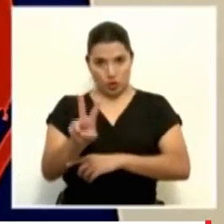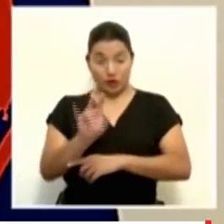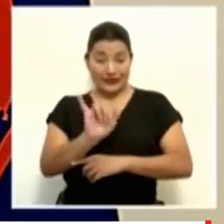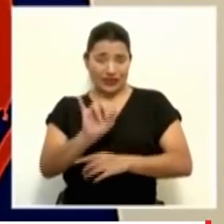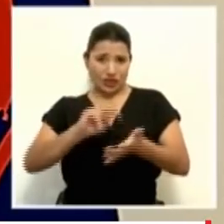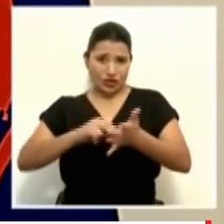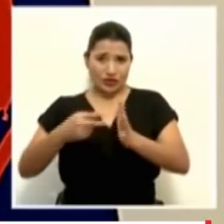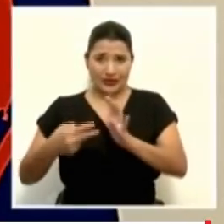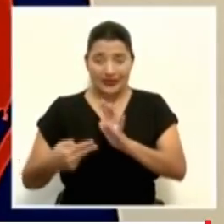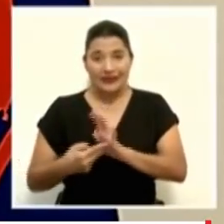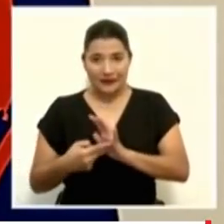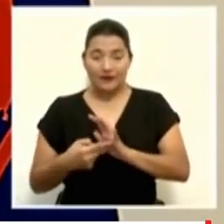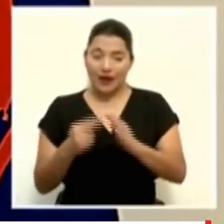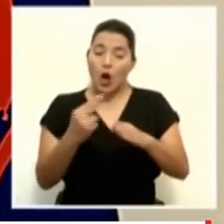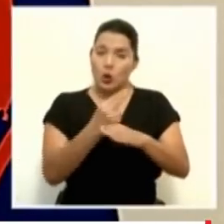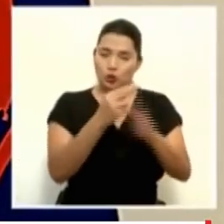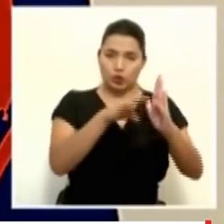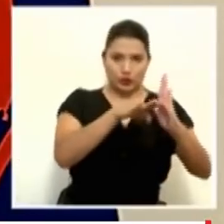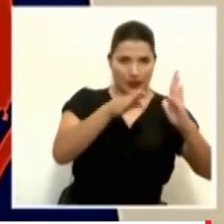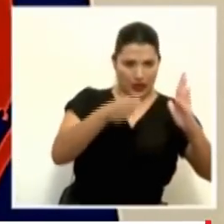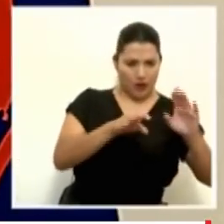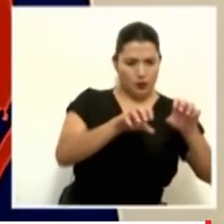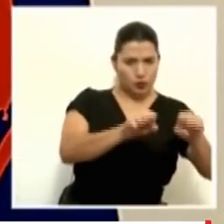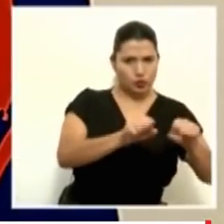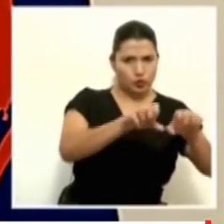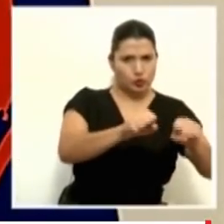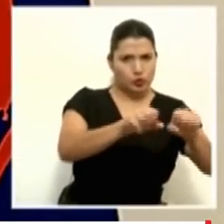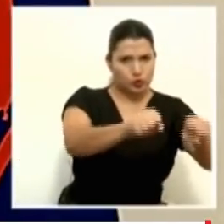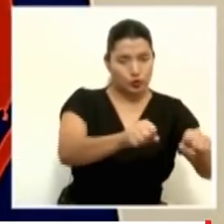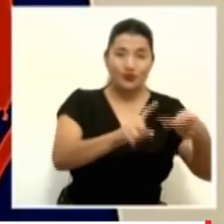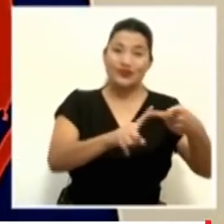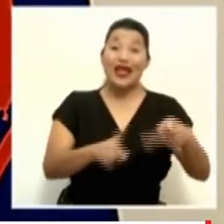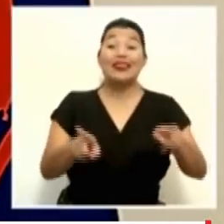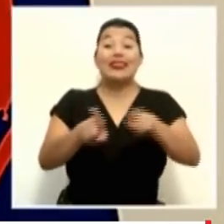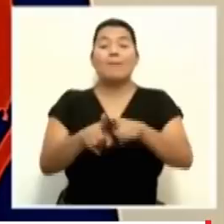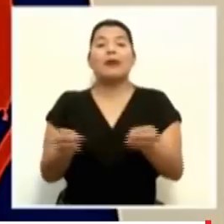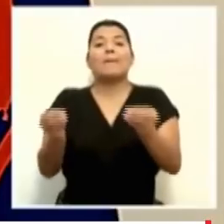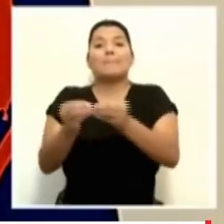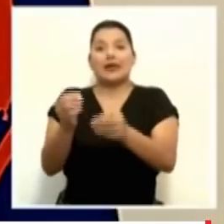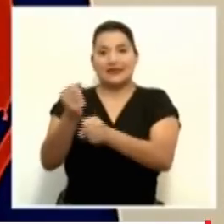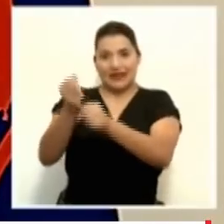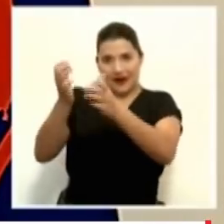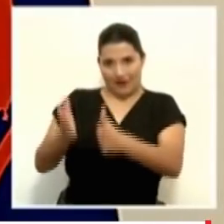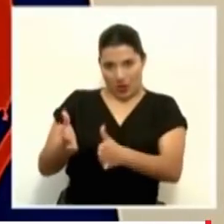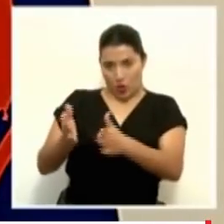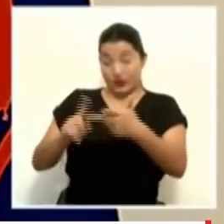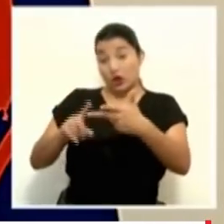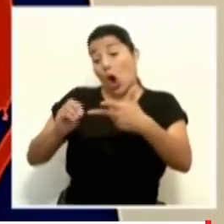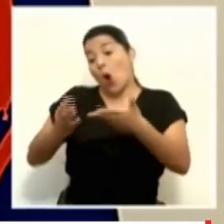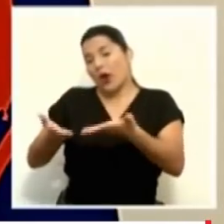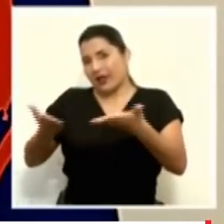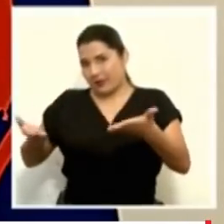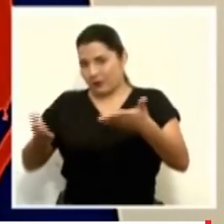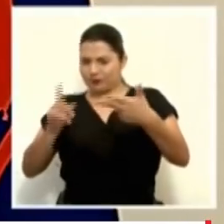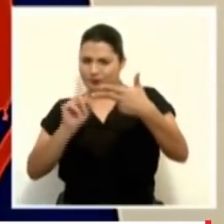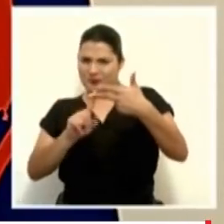asignación no solo de las camas, sino de los equipos y el recurso humano. Hablemos del equipo. Ventiladores.